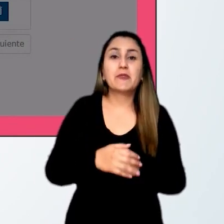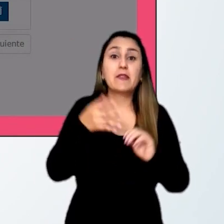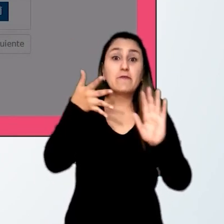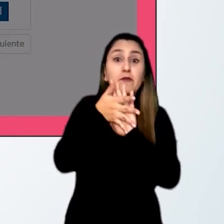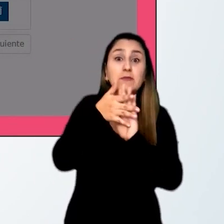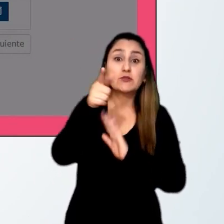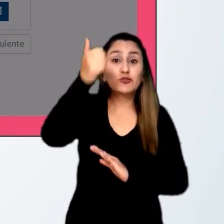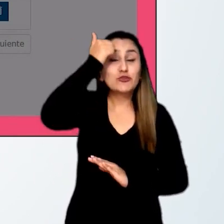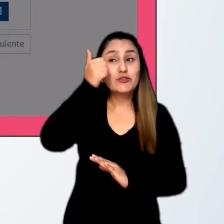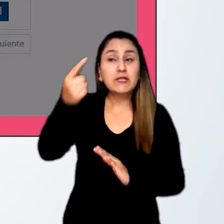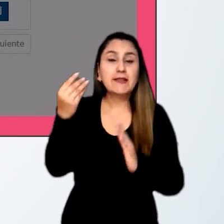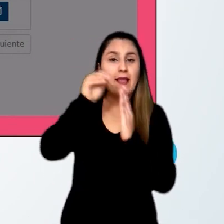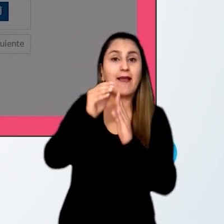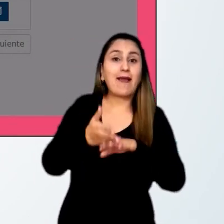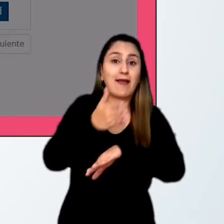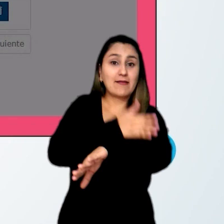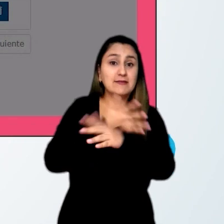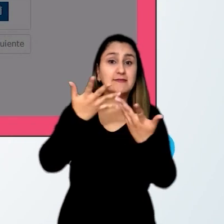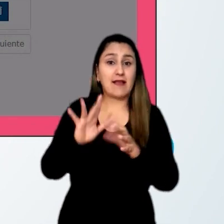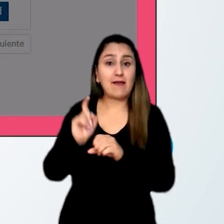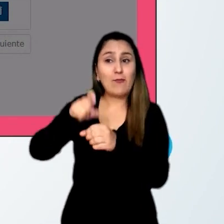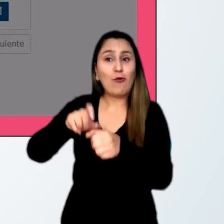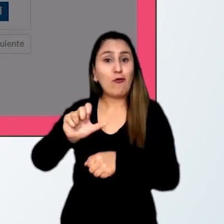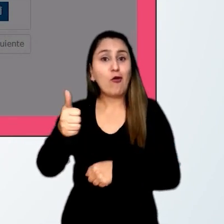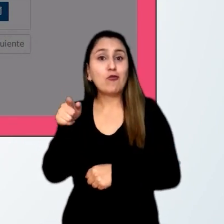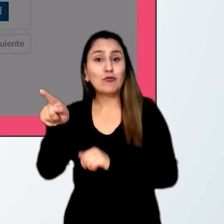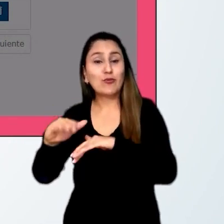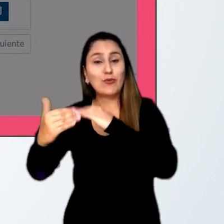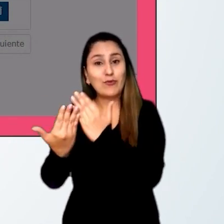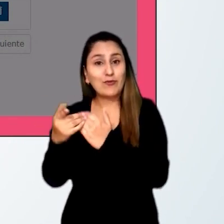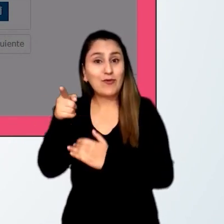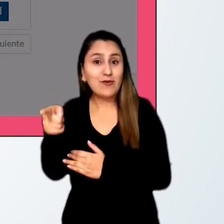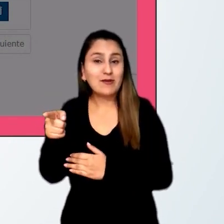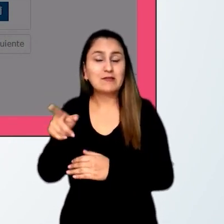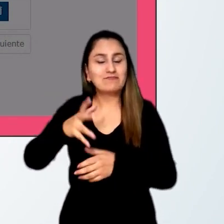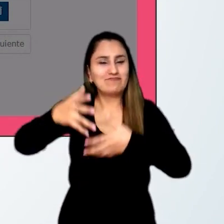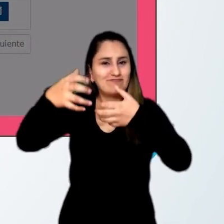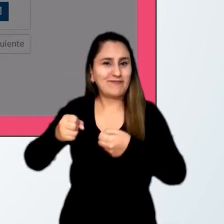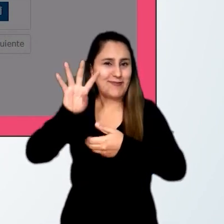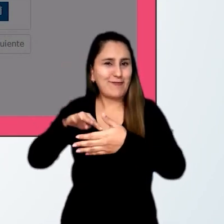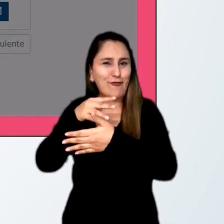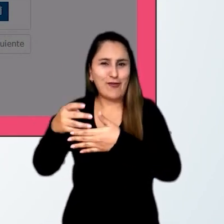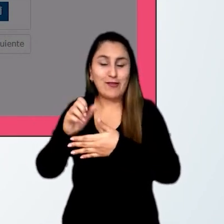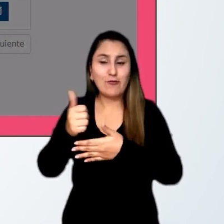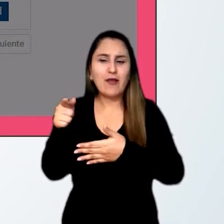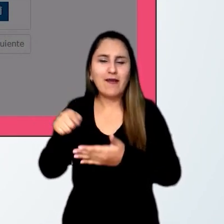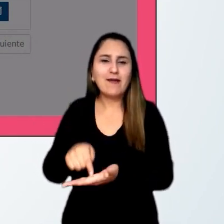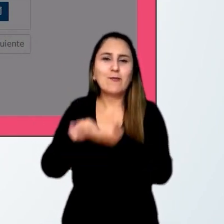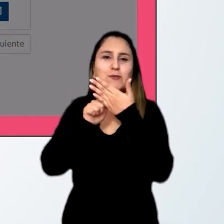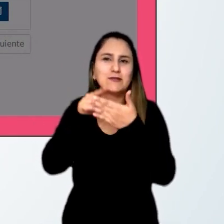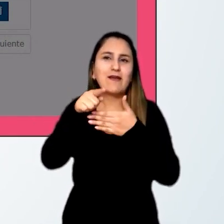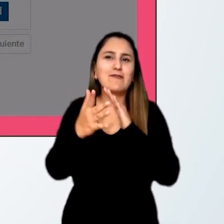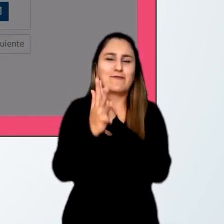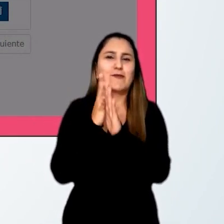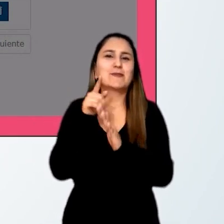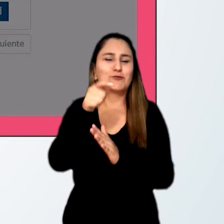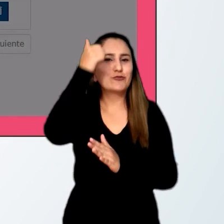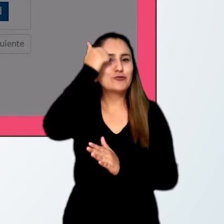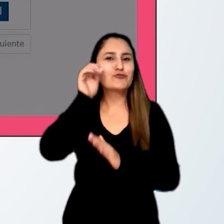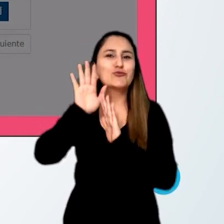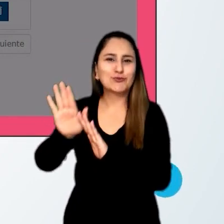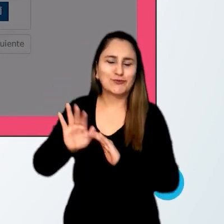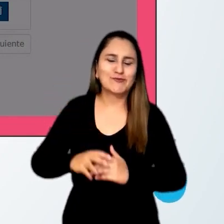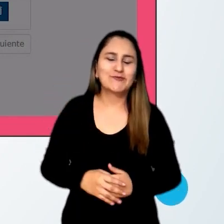los datos del docente ya fueron registrados por otro establecimiento educativo sede jornada, se mostrará la información del